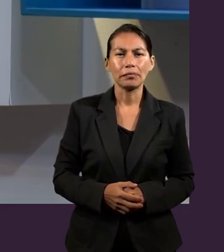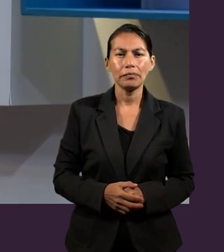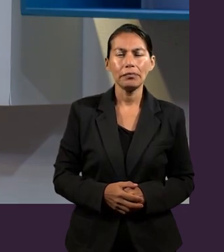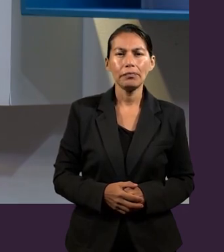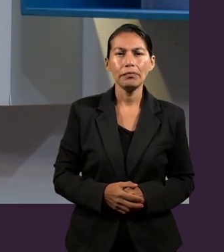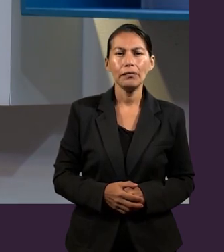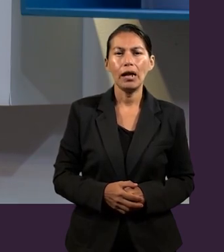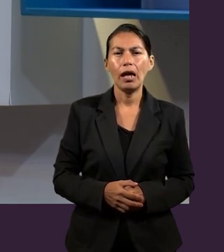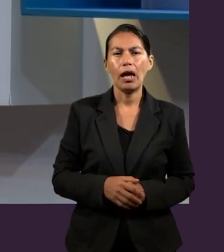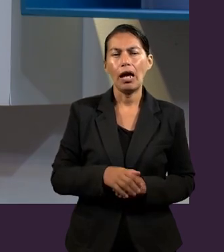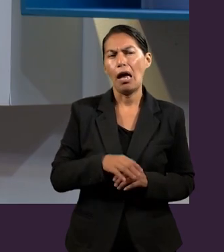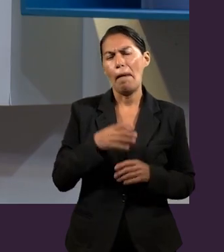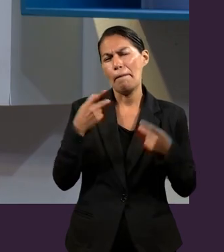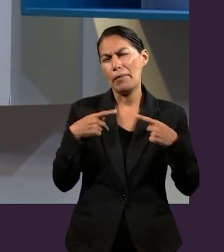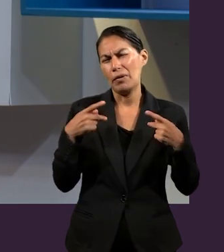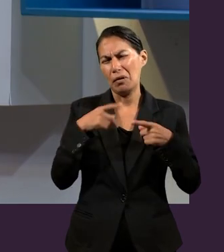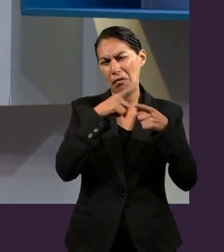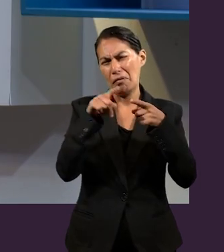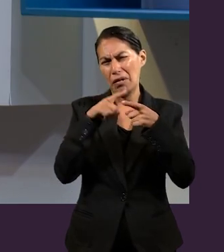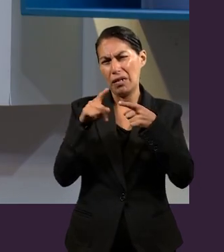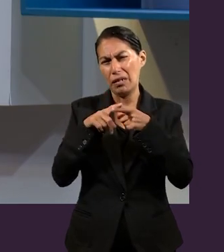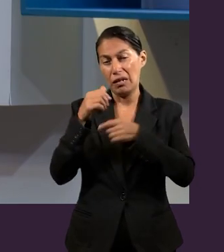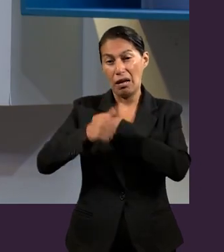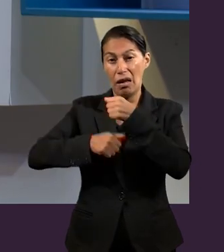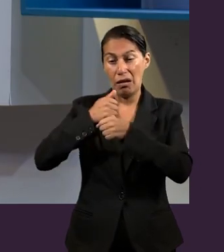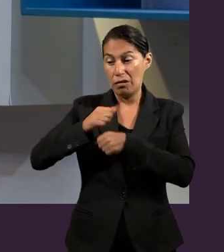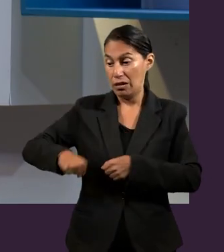personas que andan muy cerquita ya de los 100.